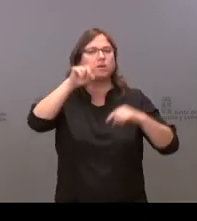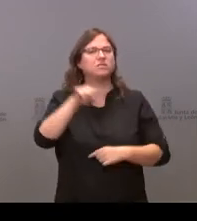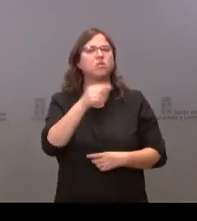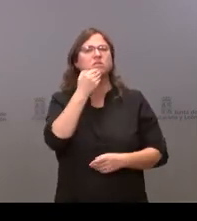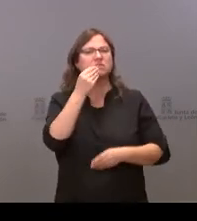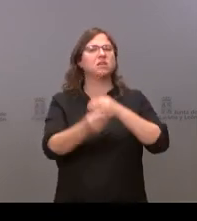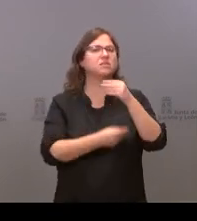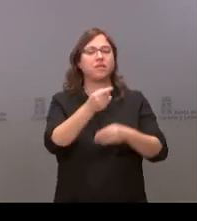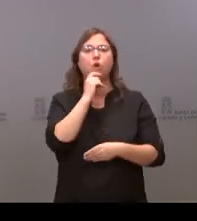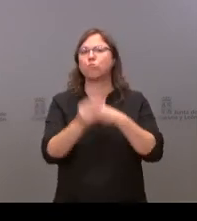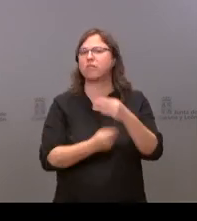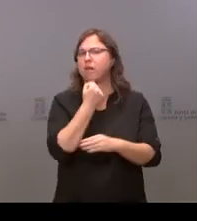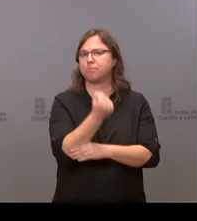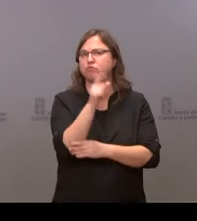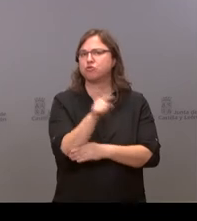materializar ese apoyo?